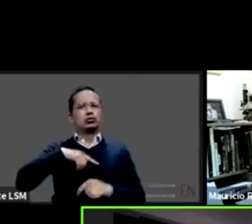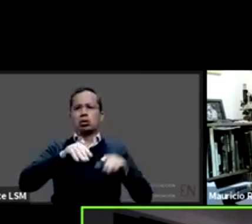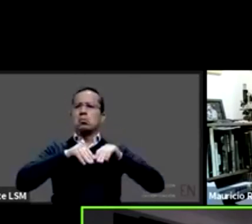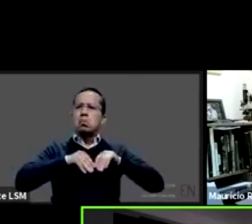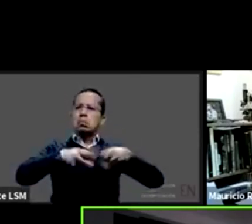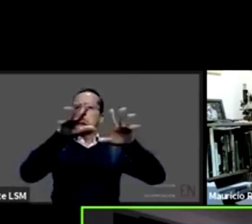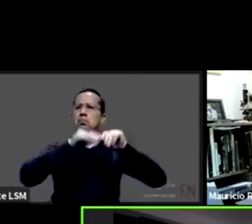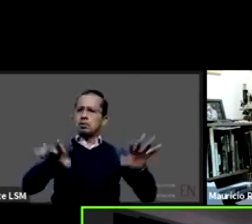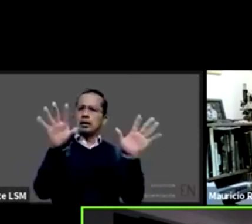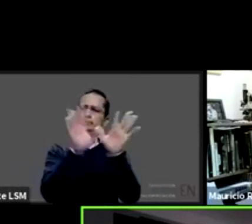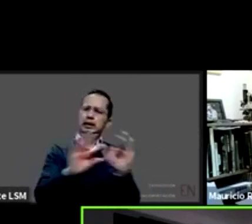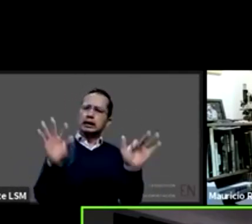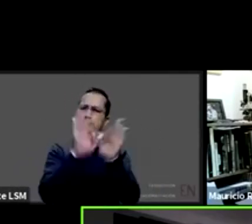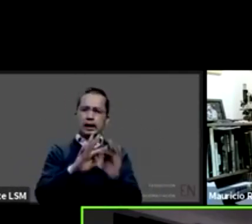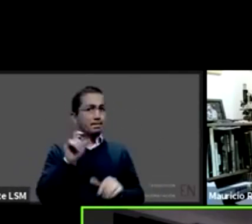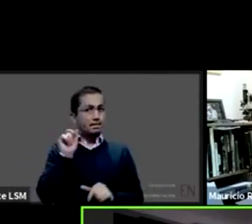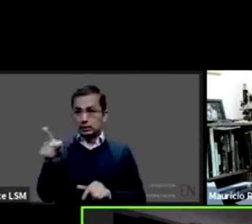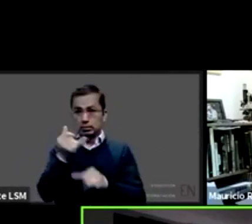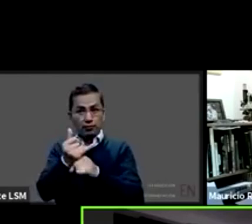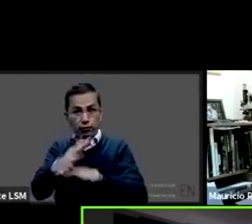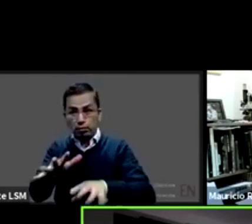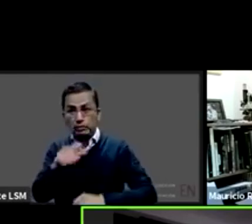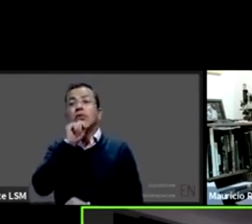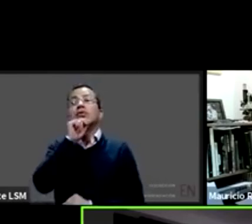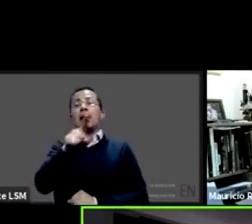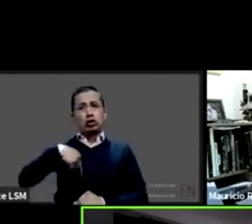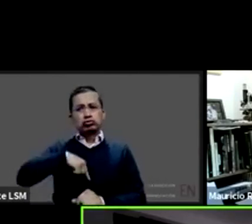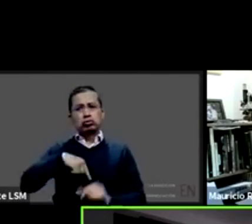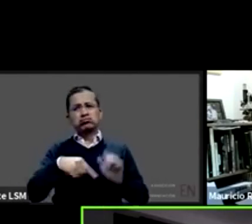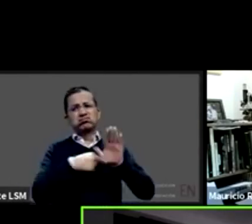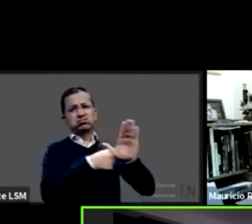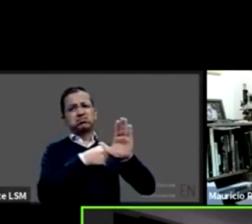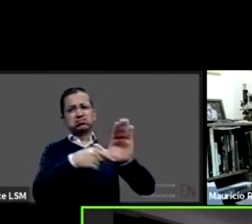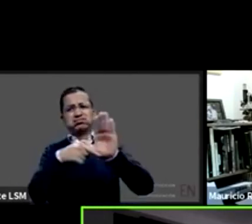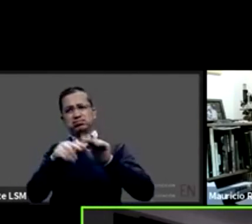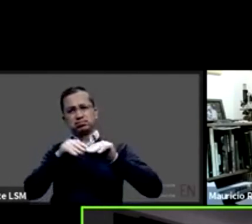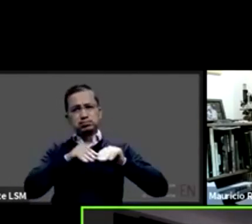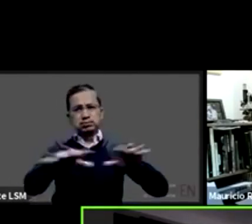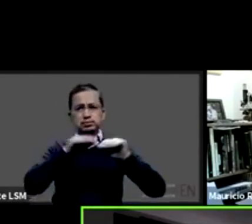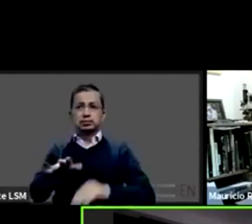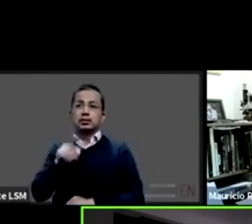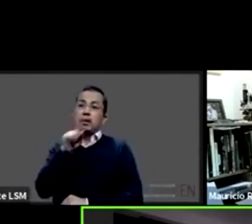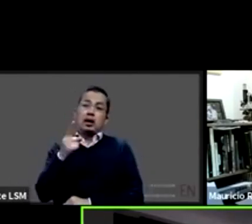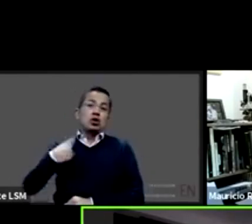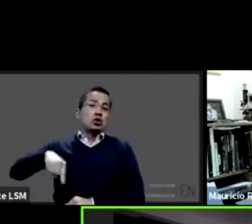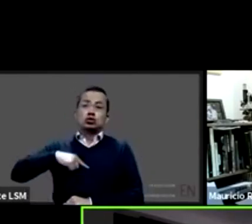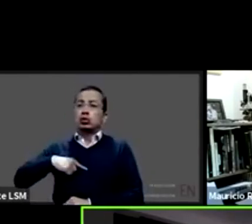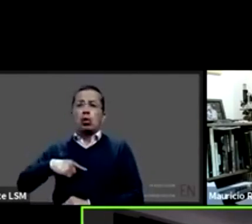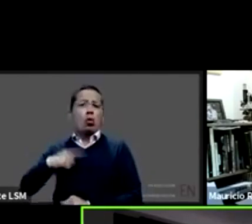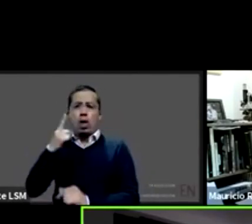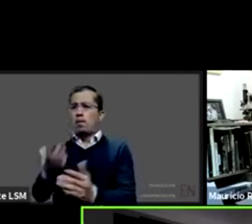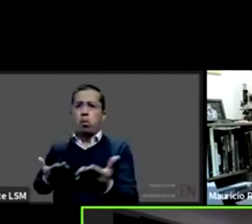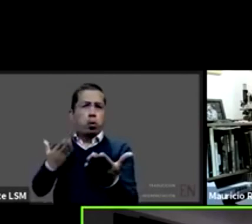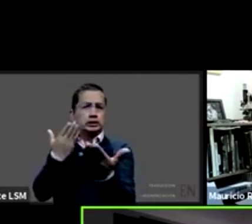están haciendo difusiones a través de publicaciones y también voy a integrar a la carpeta esta propuesta que nosotras presentamos ¿por qué?